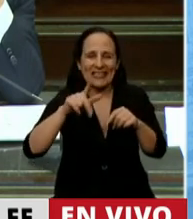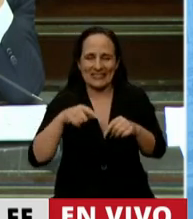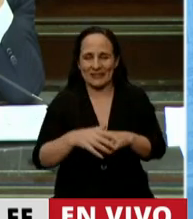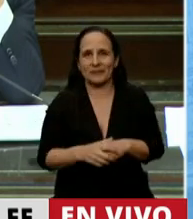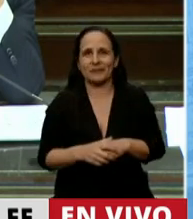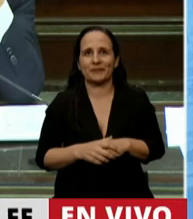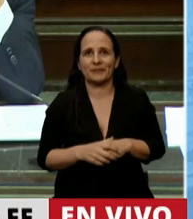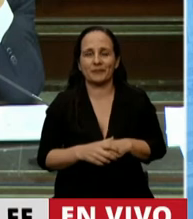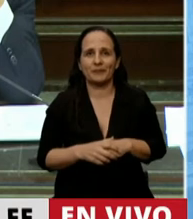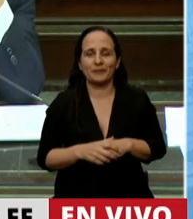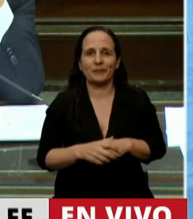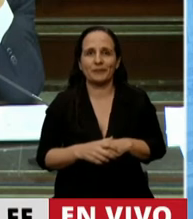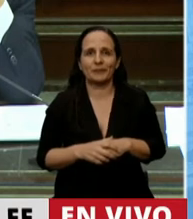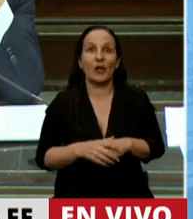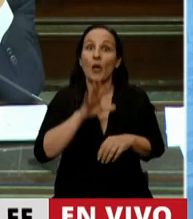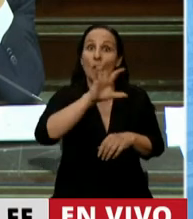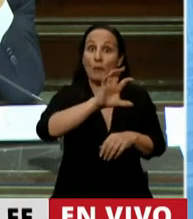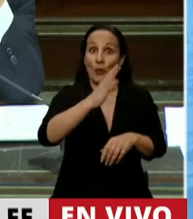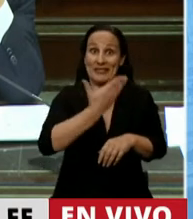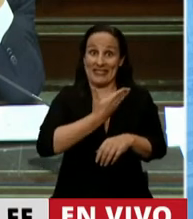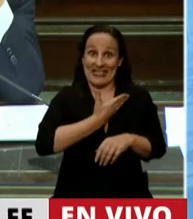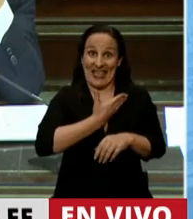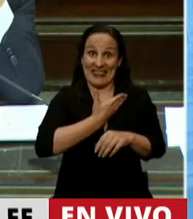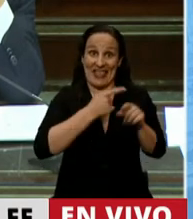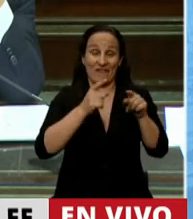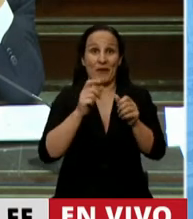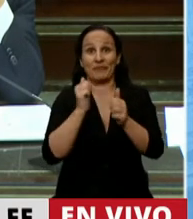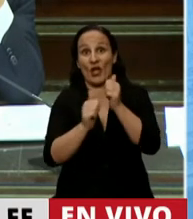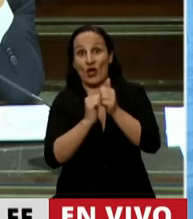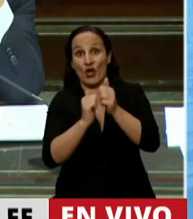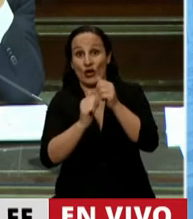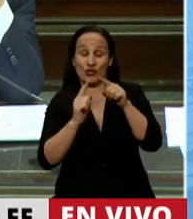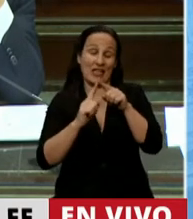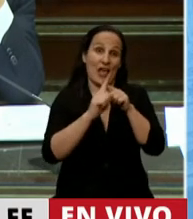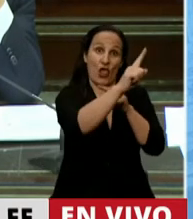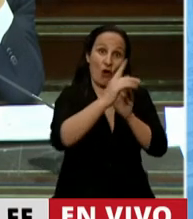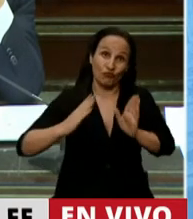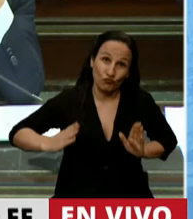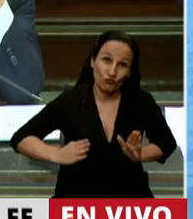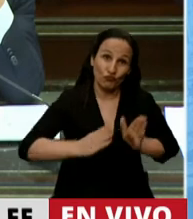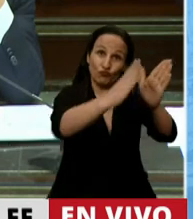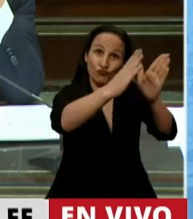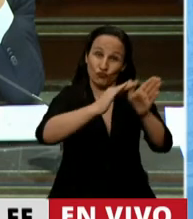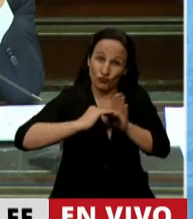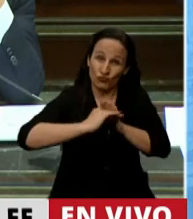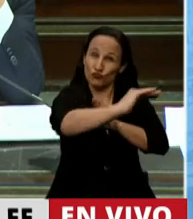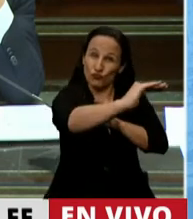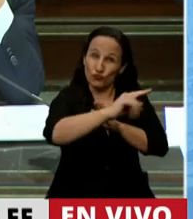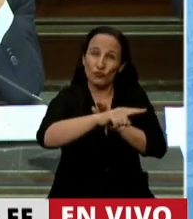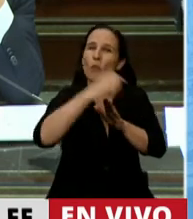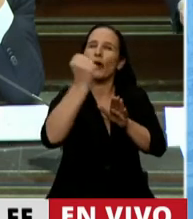provincia de Santa Fe, que une Rosario con Rufín, un corredor del corazón